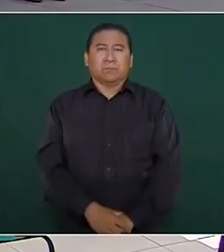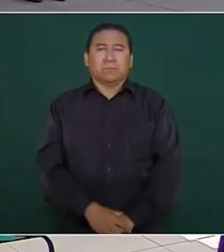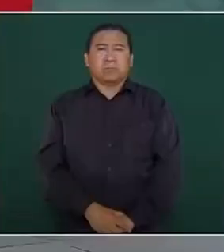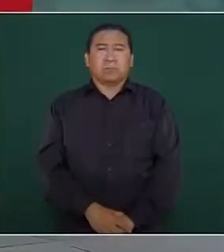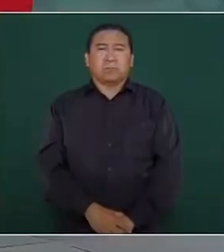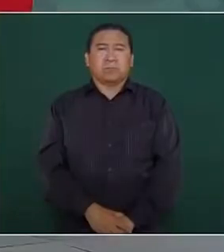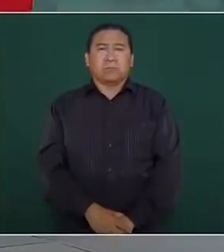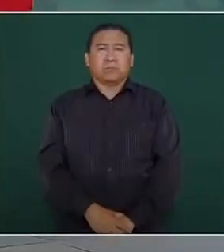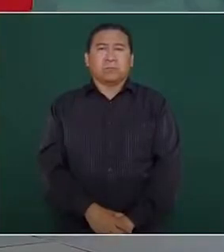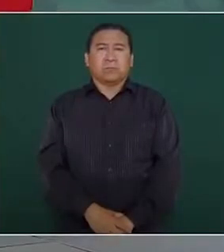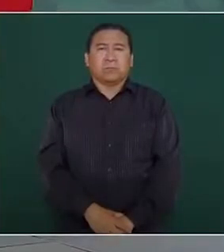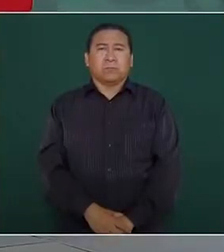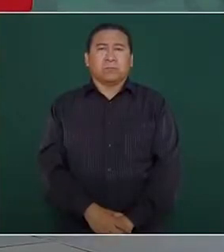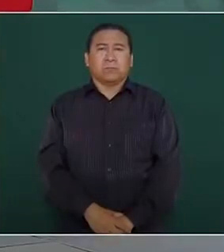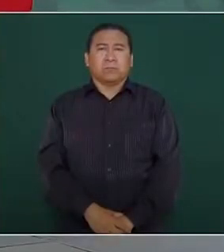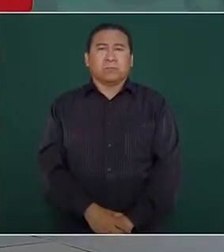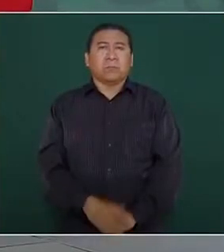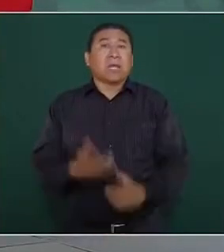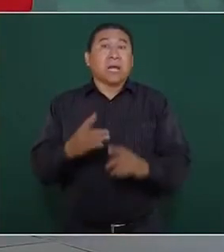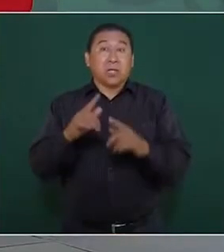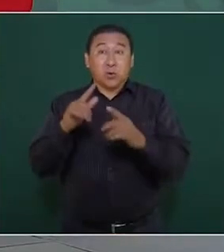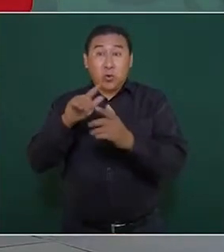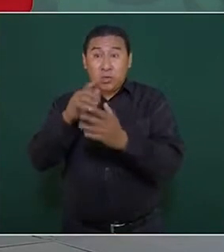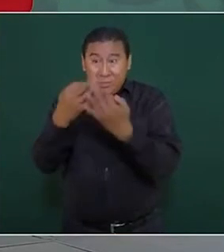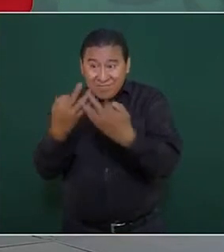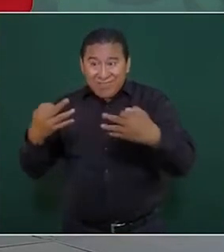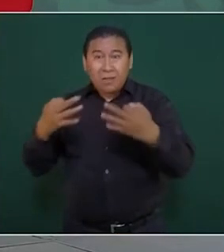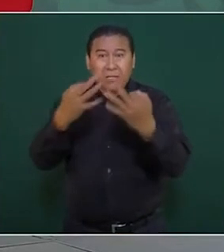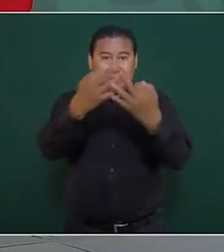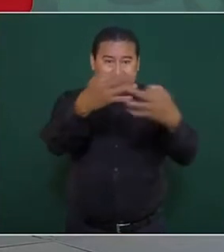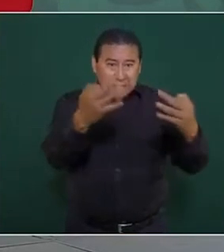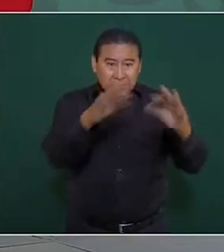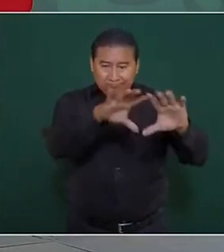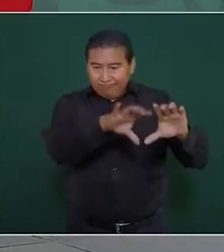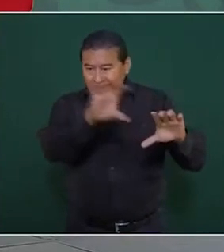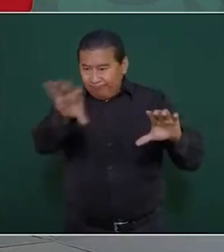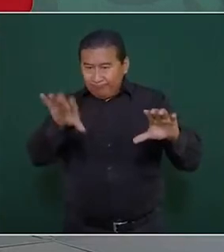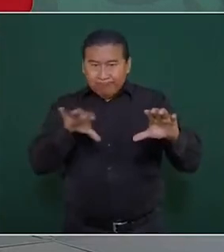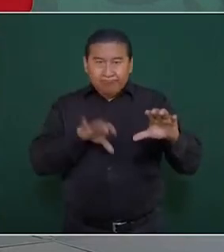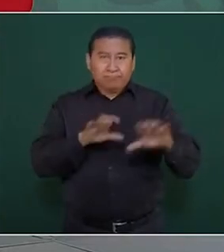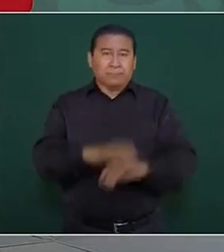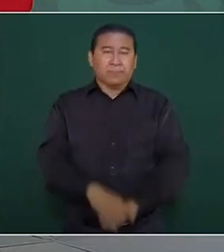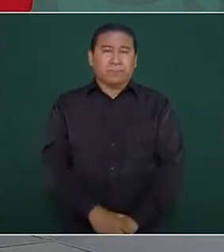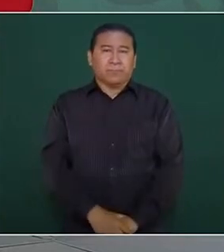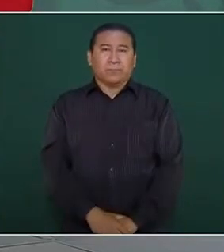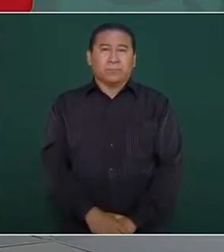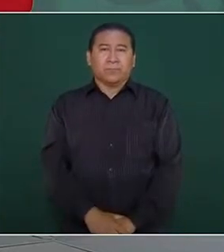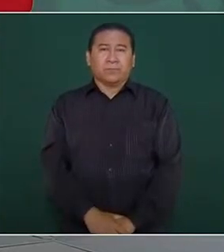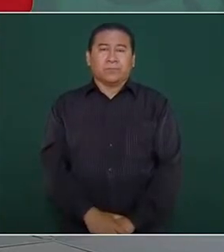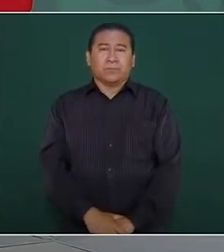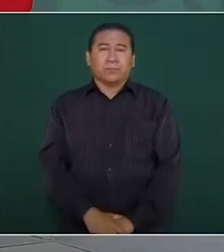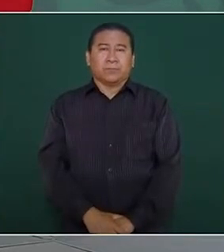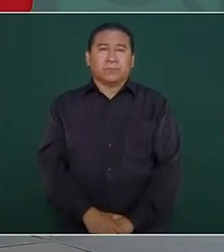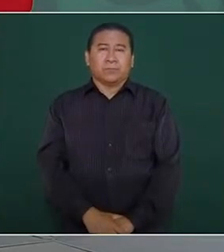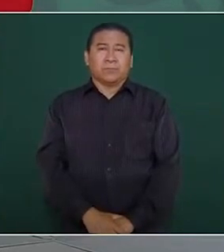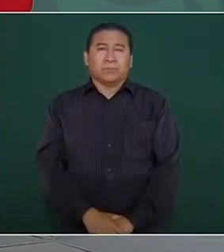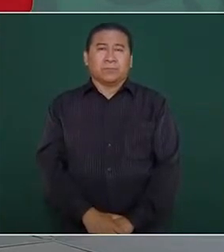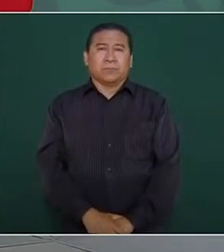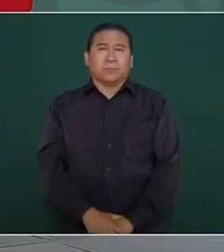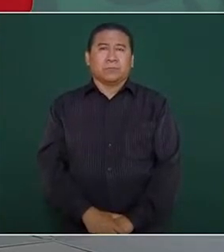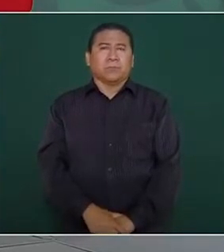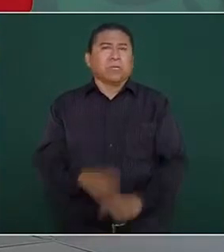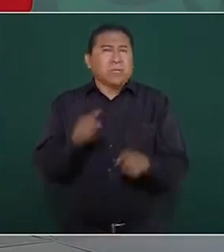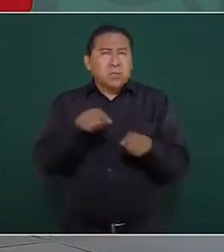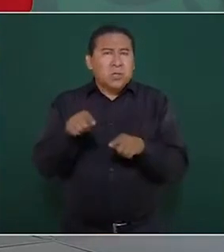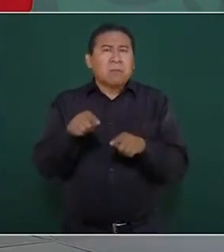Hay ejidos aquí, donde son de las